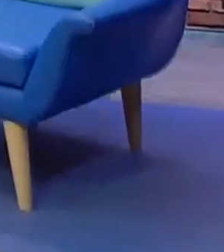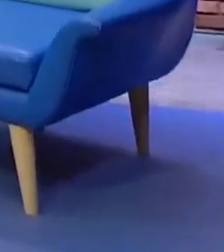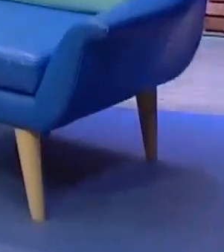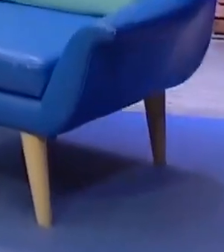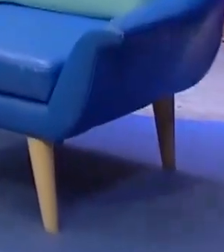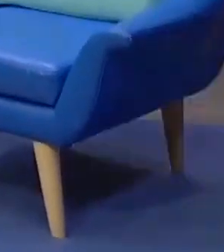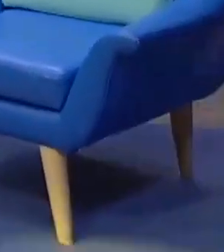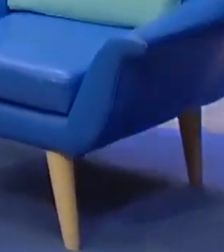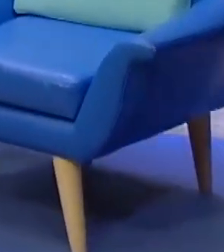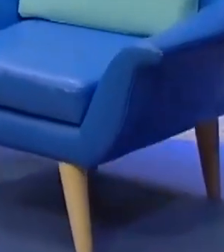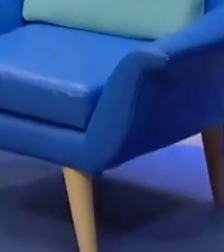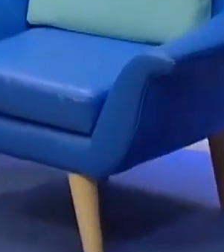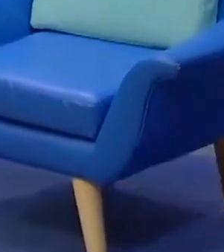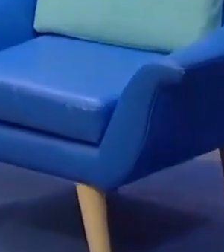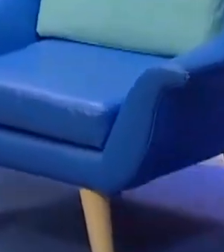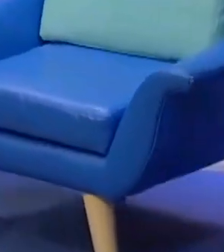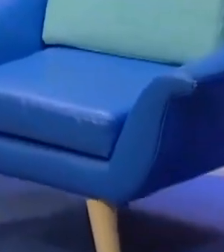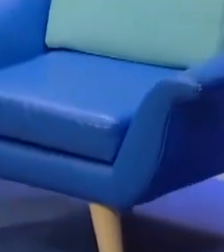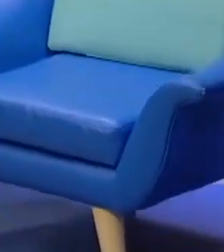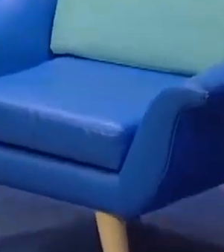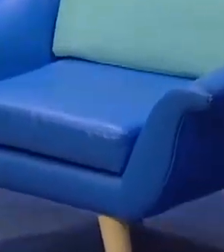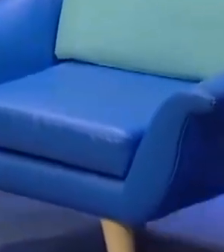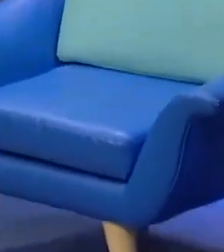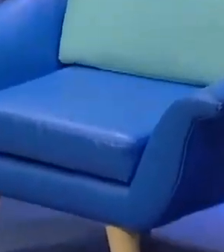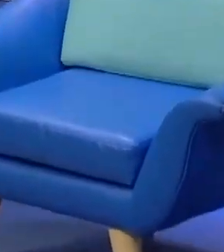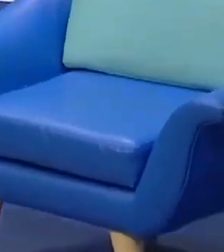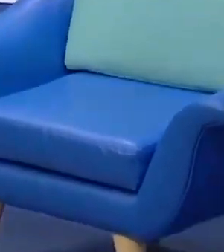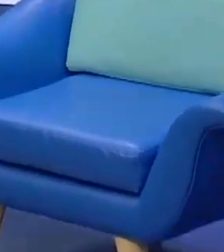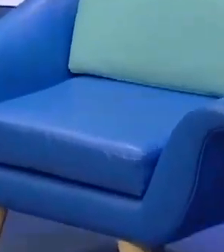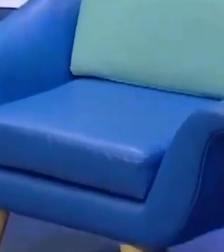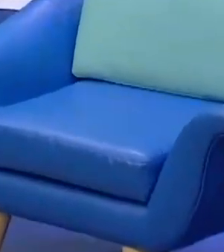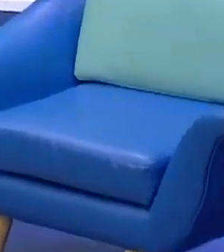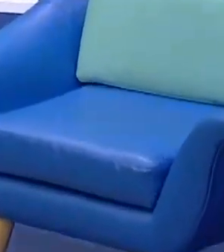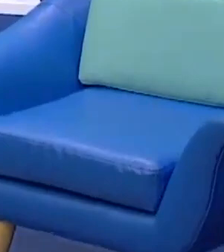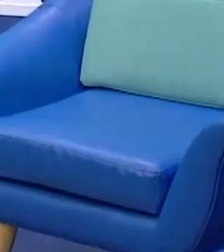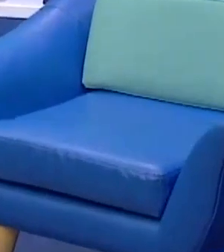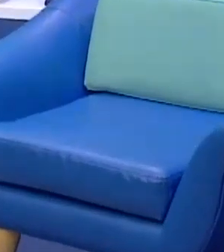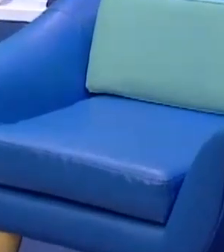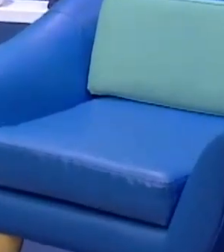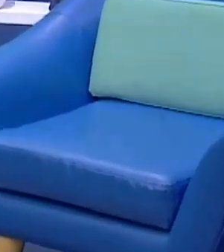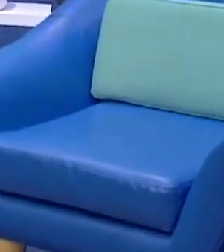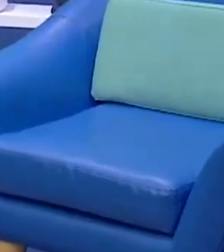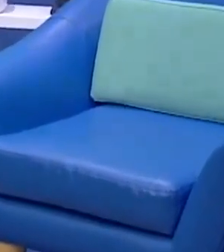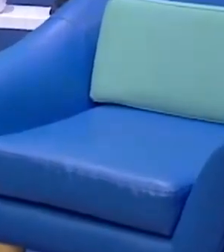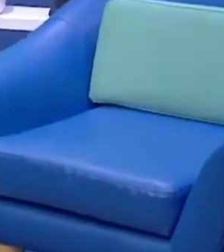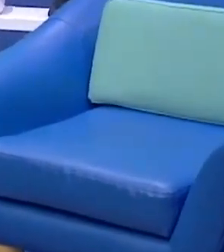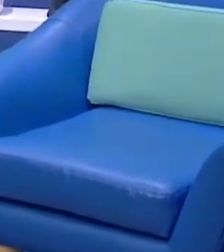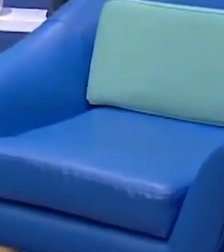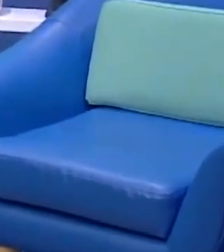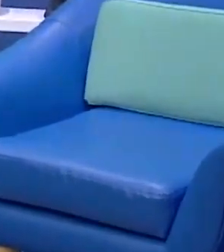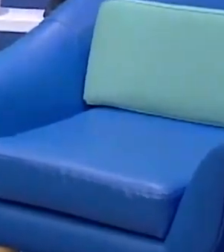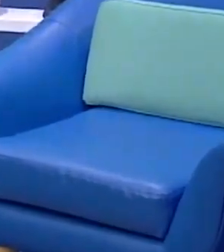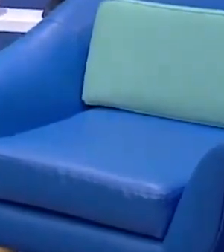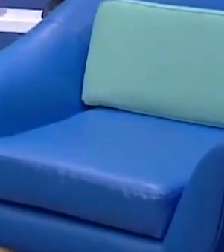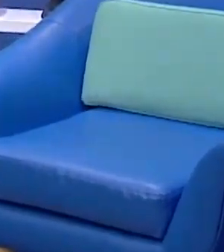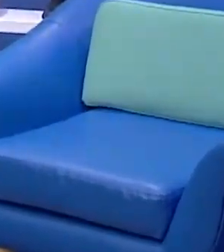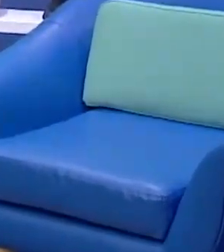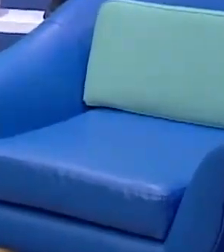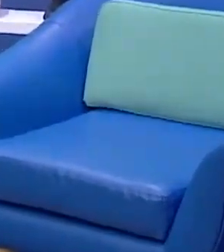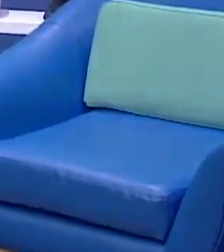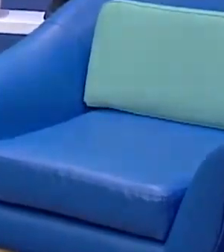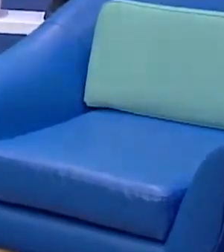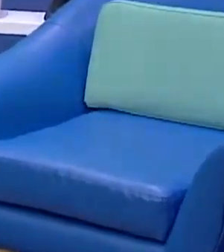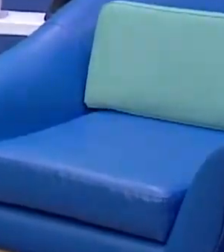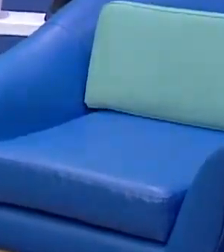¡Buenos días, Perú entero! ¡Buenos días, queridísima Fátima! ¿Cómo estás? Arrancamos con buena energía del programa hoy Por supuesto, siempre alegres y